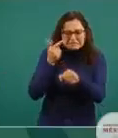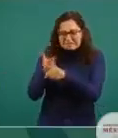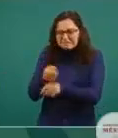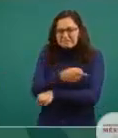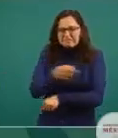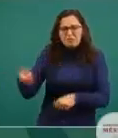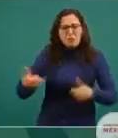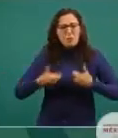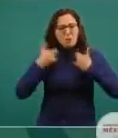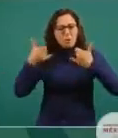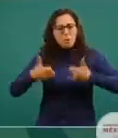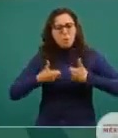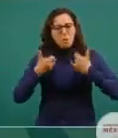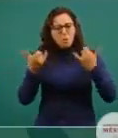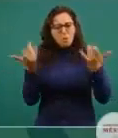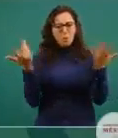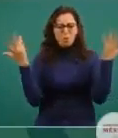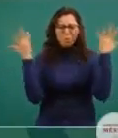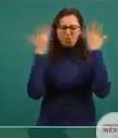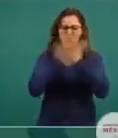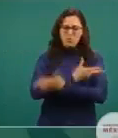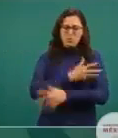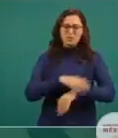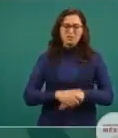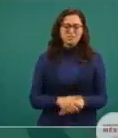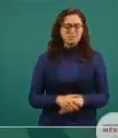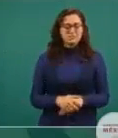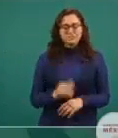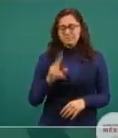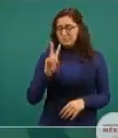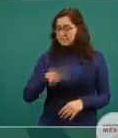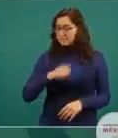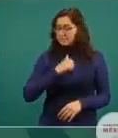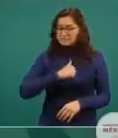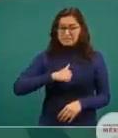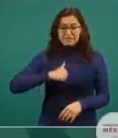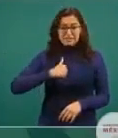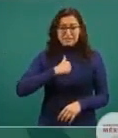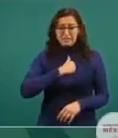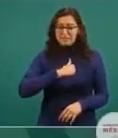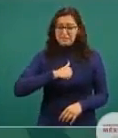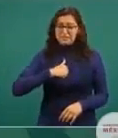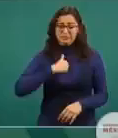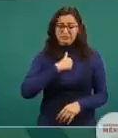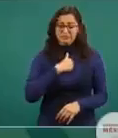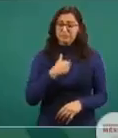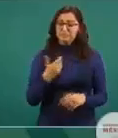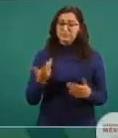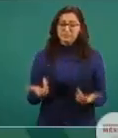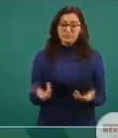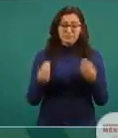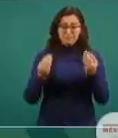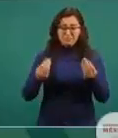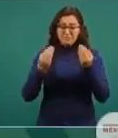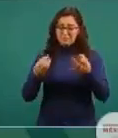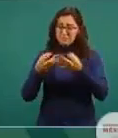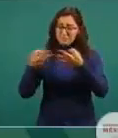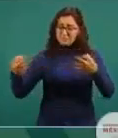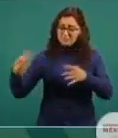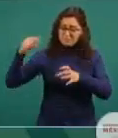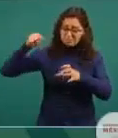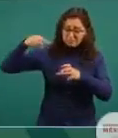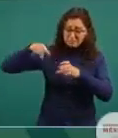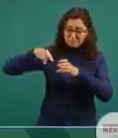están encontrando lamentablemente fosas y todo indica que son